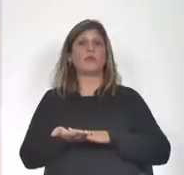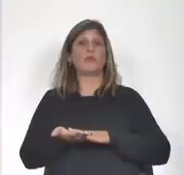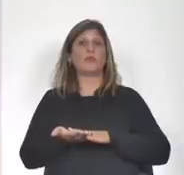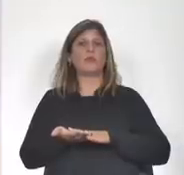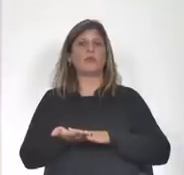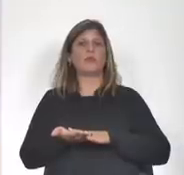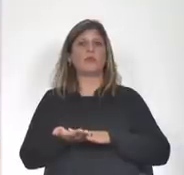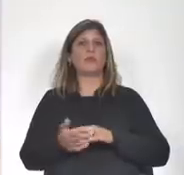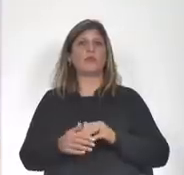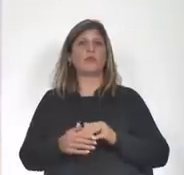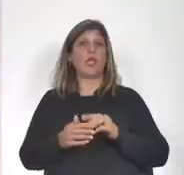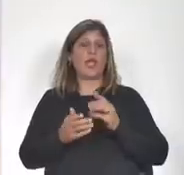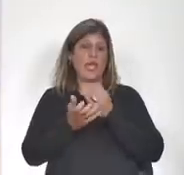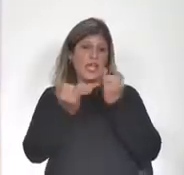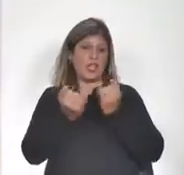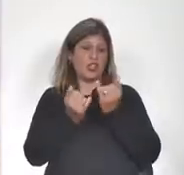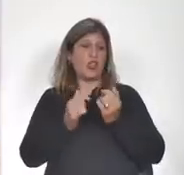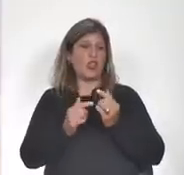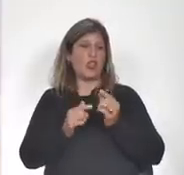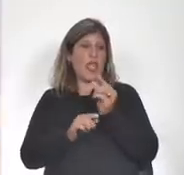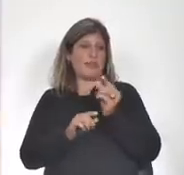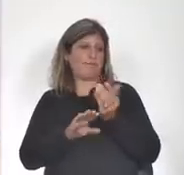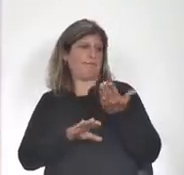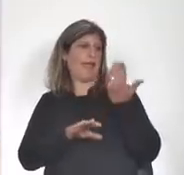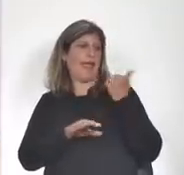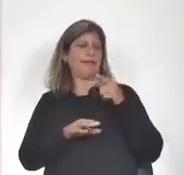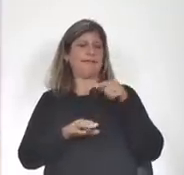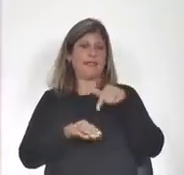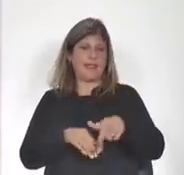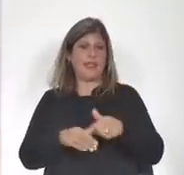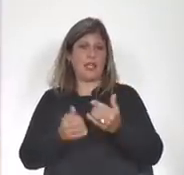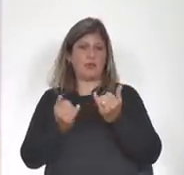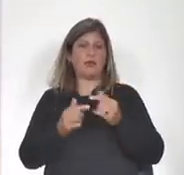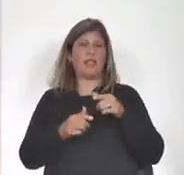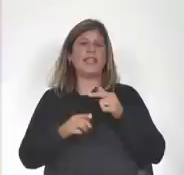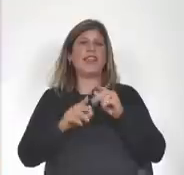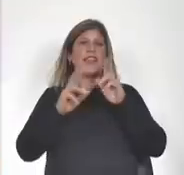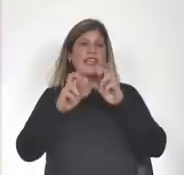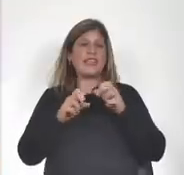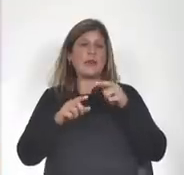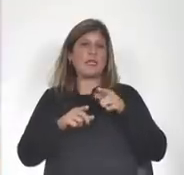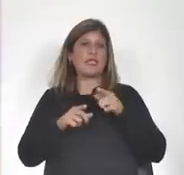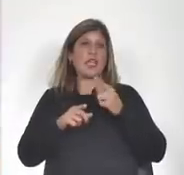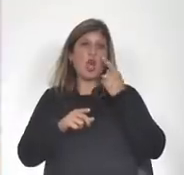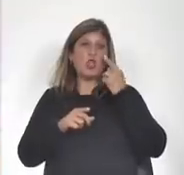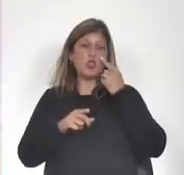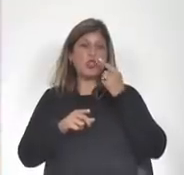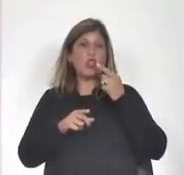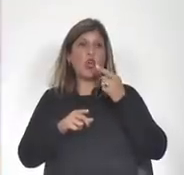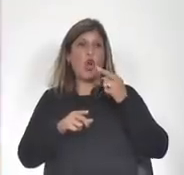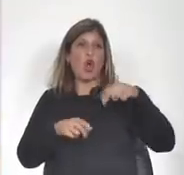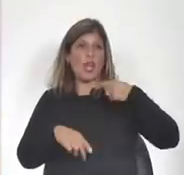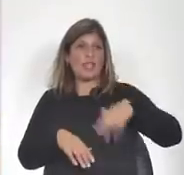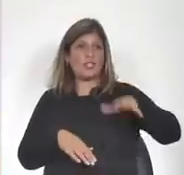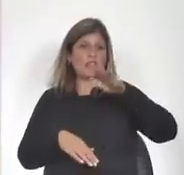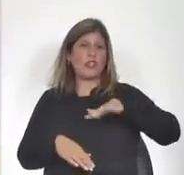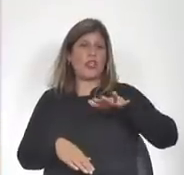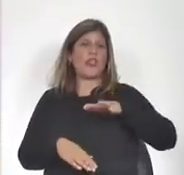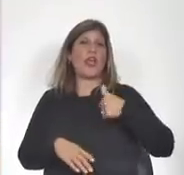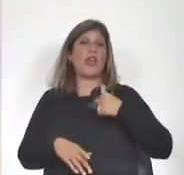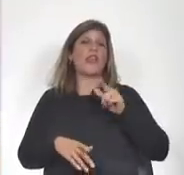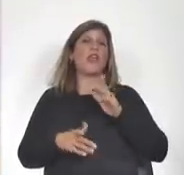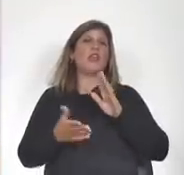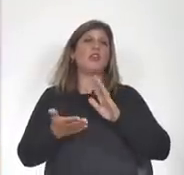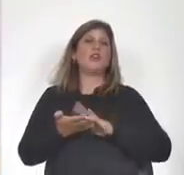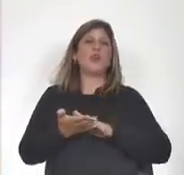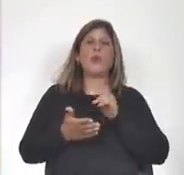durante estos días previos a la interpelación y desde que este tema se hizo público a aspectos vinculados a la